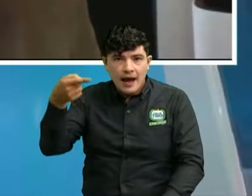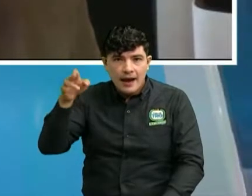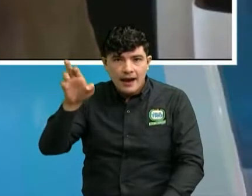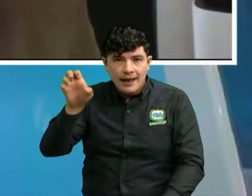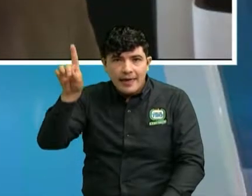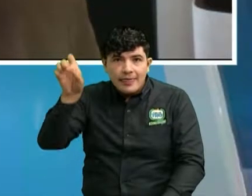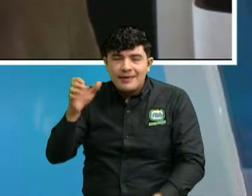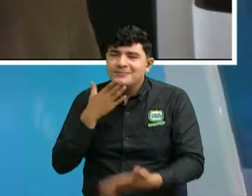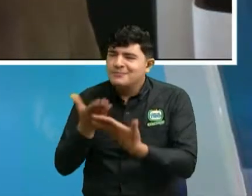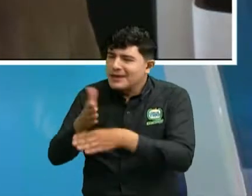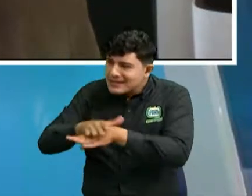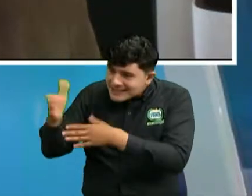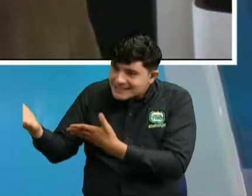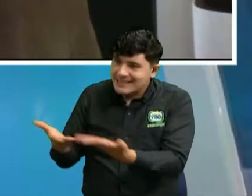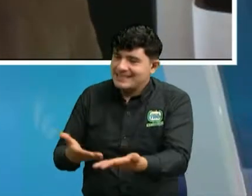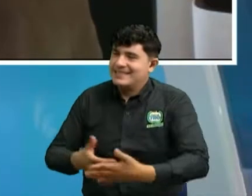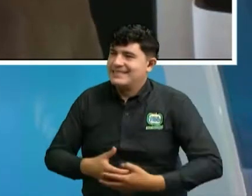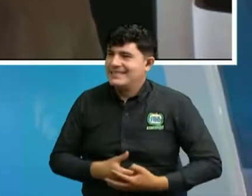bienvenido a Actúe en Derecho.